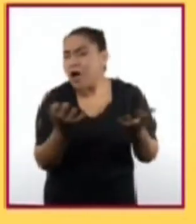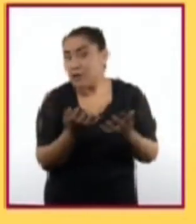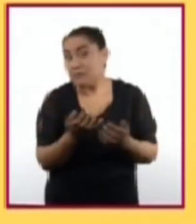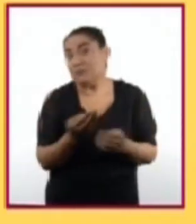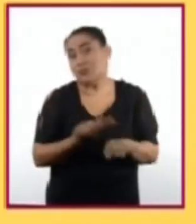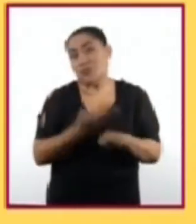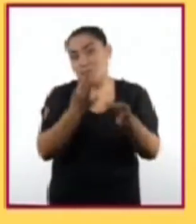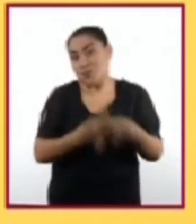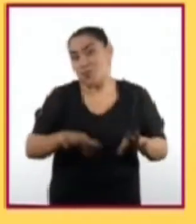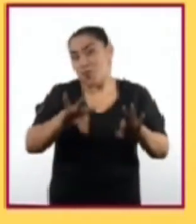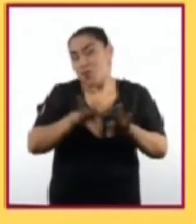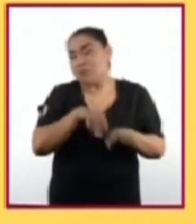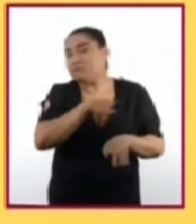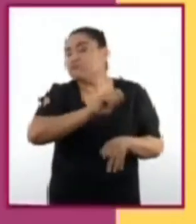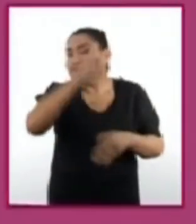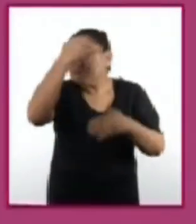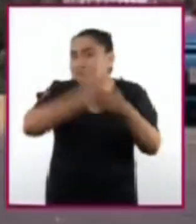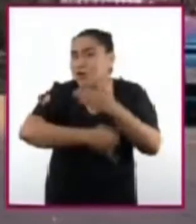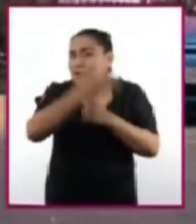conocimiento.